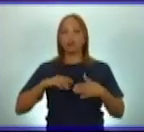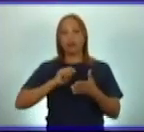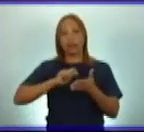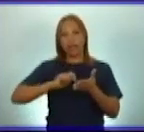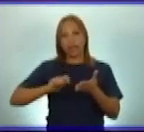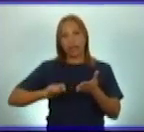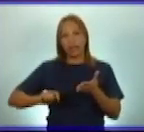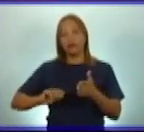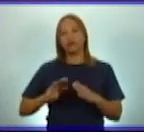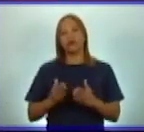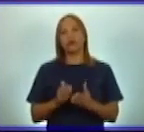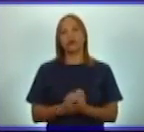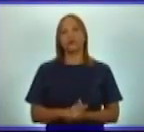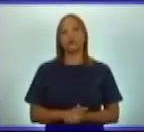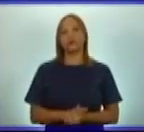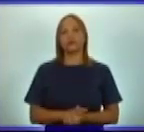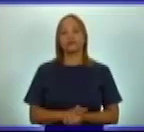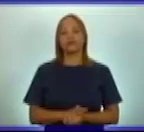a copiar.